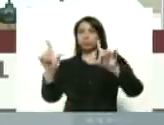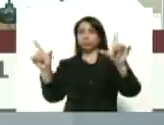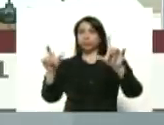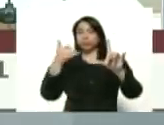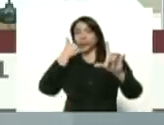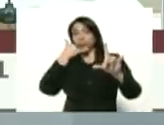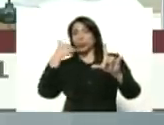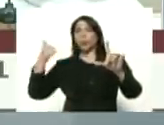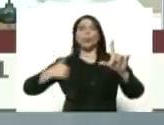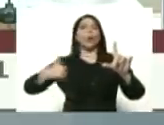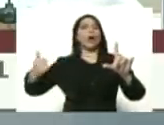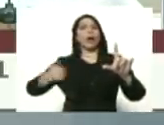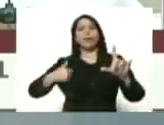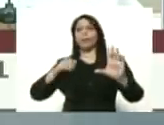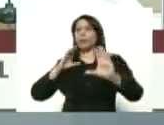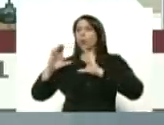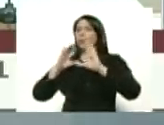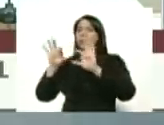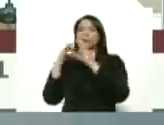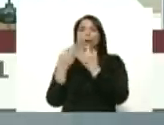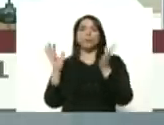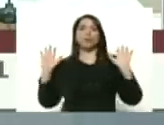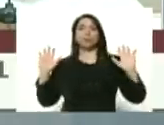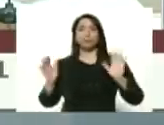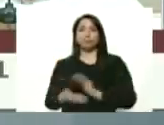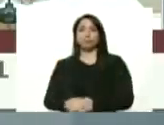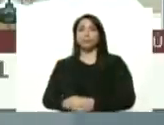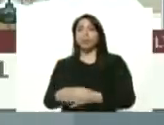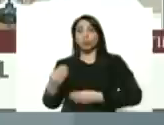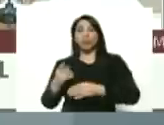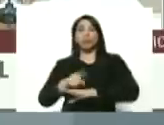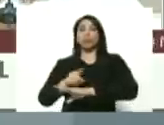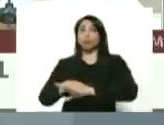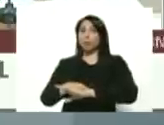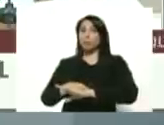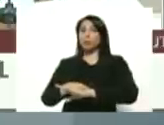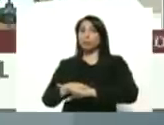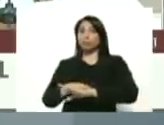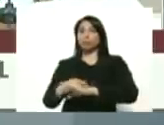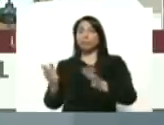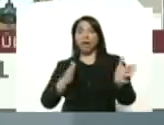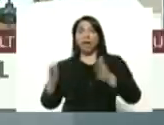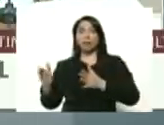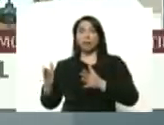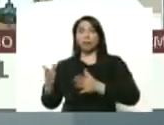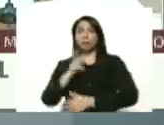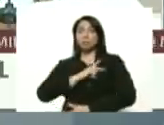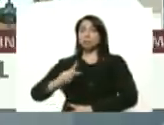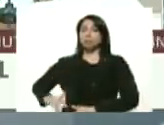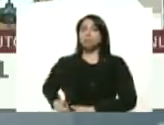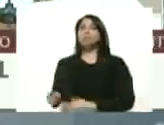telefonía o cualquier medio de comunicación familiar lo hicimos a tiempo en marzo a vicepresidenta